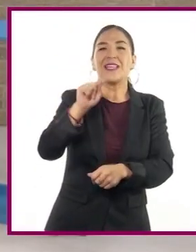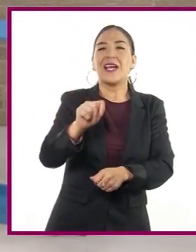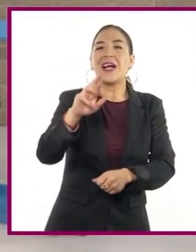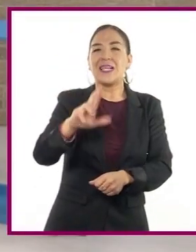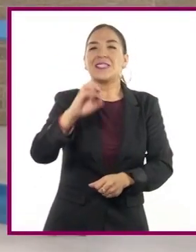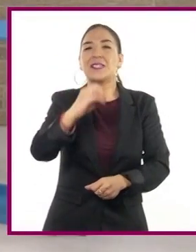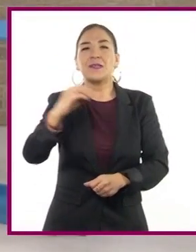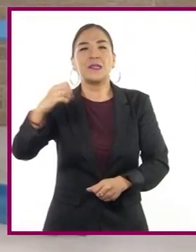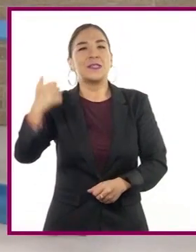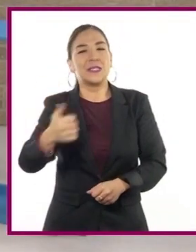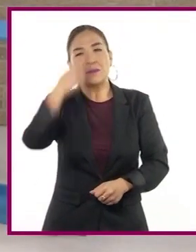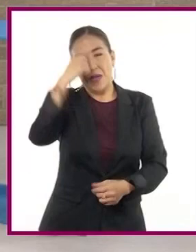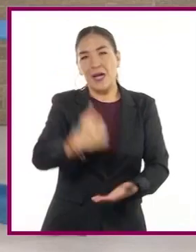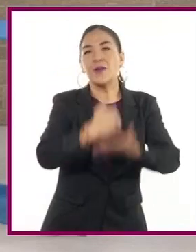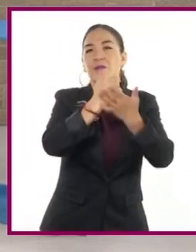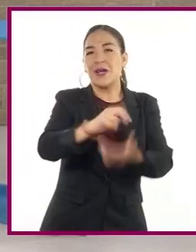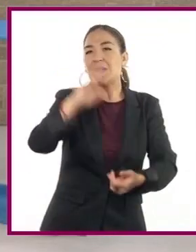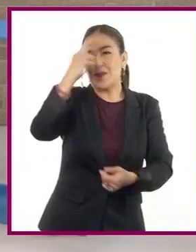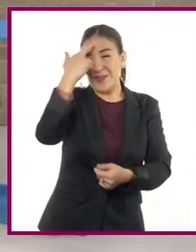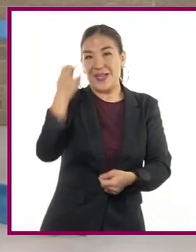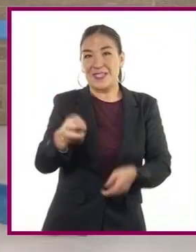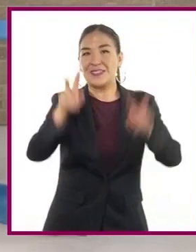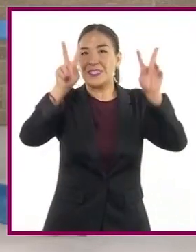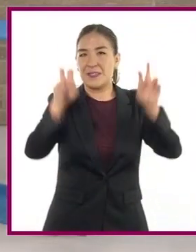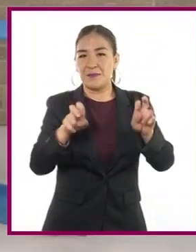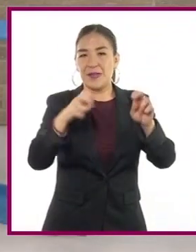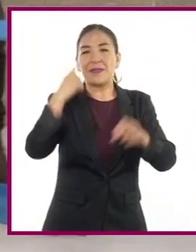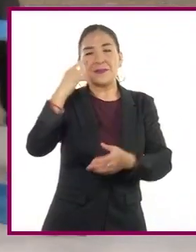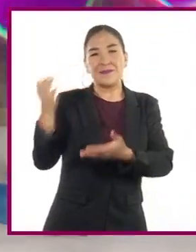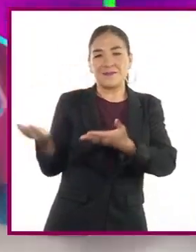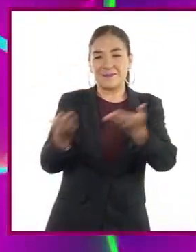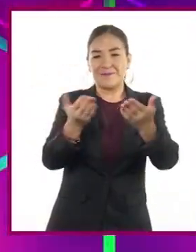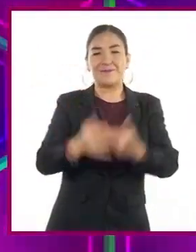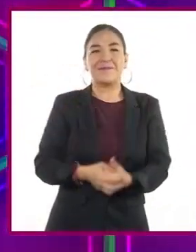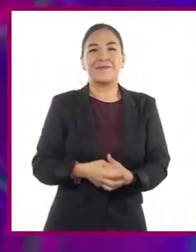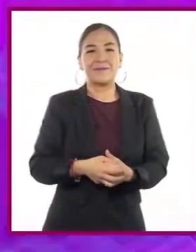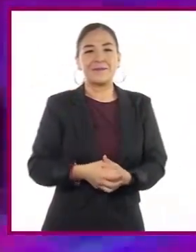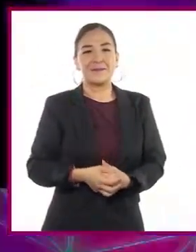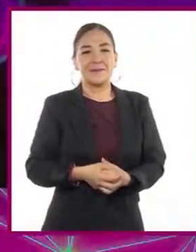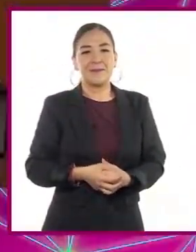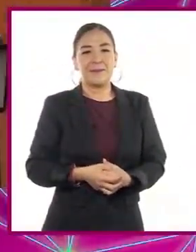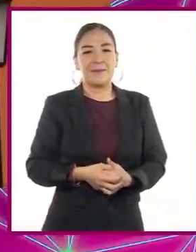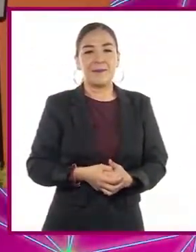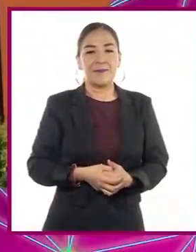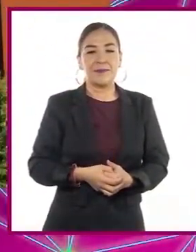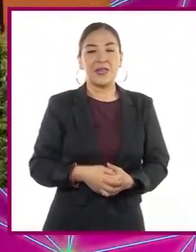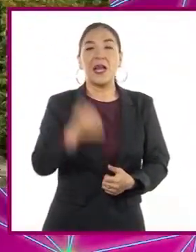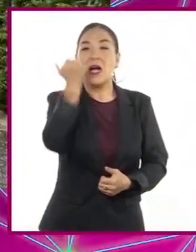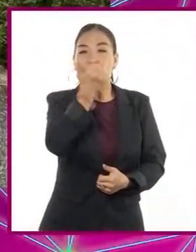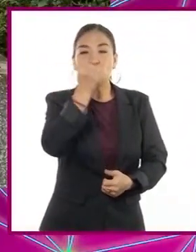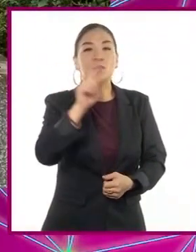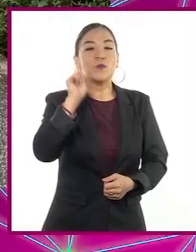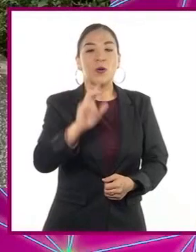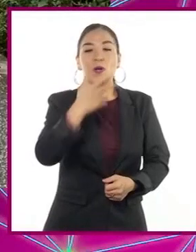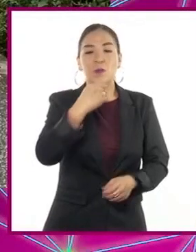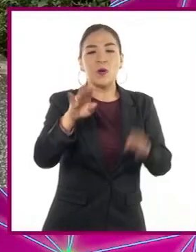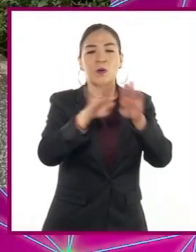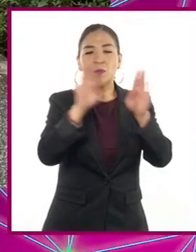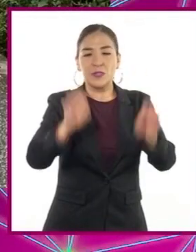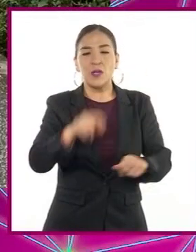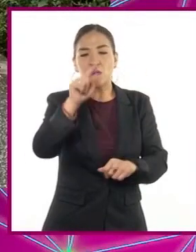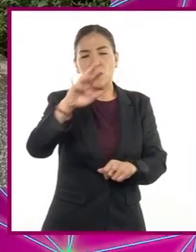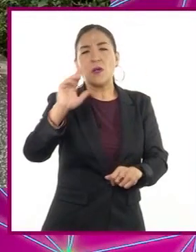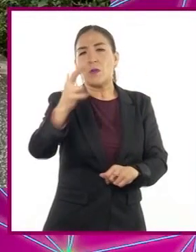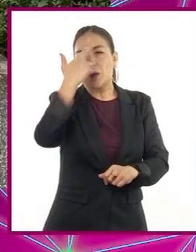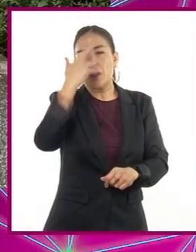que nos va a ayudar a recordar este tema. Adelante, TR-06. Alumnos y alumnos, ¿recuerdan cuáles